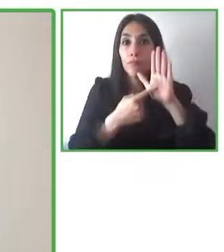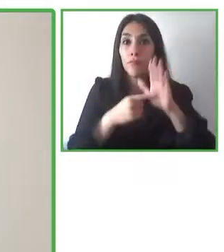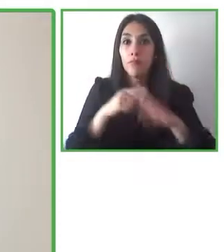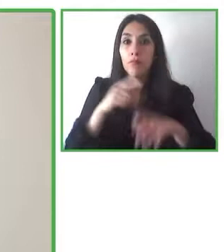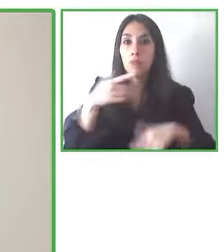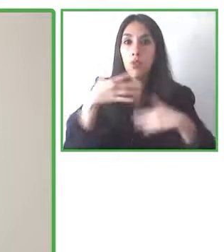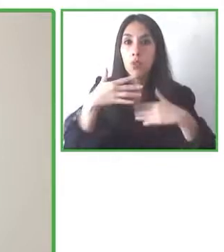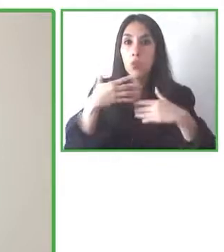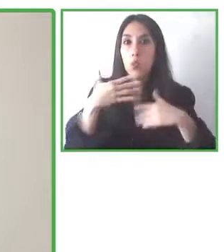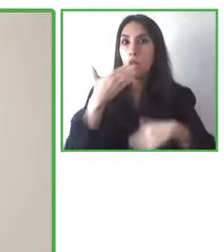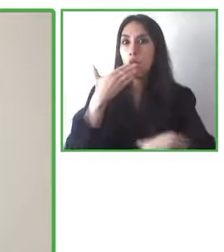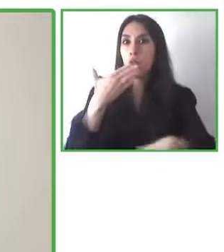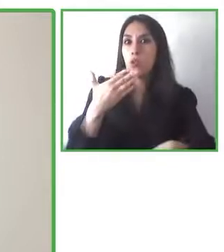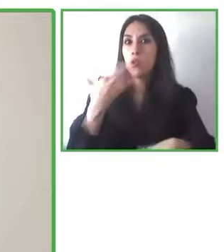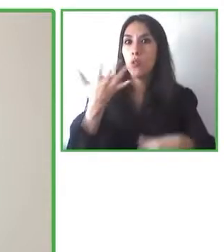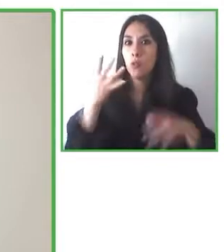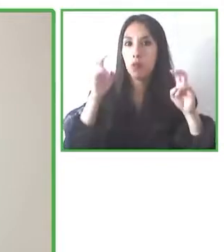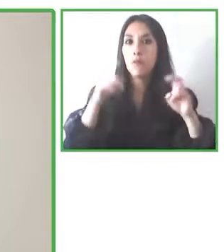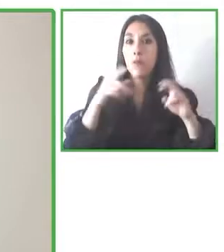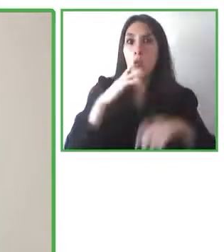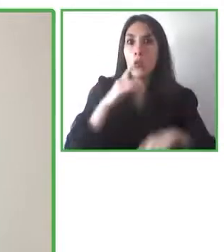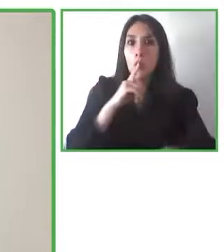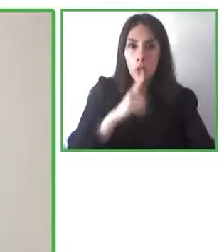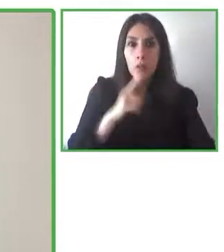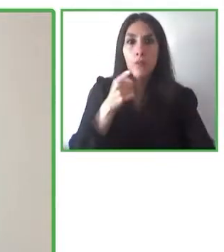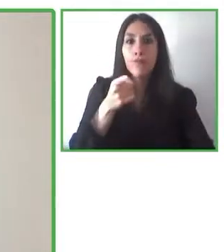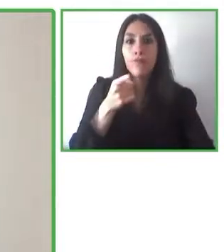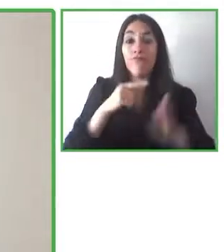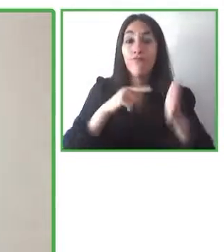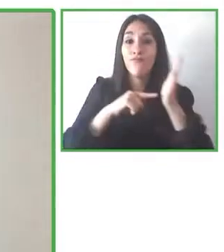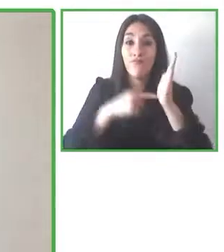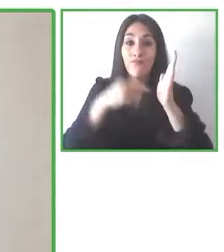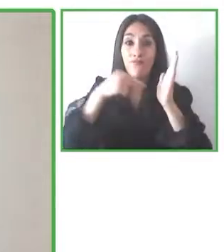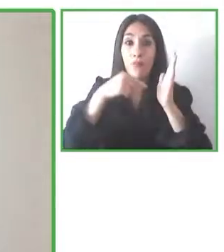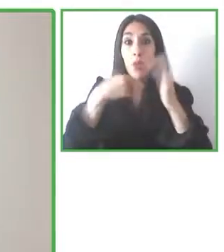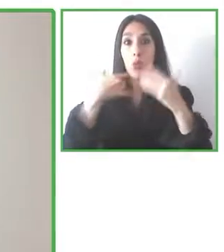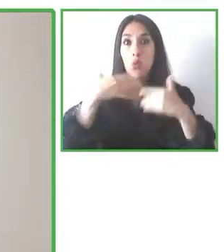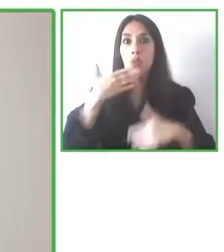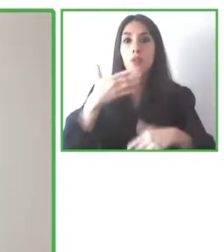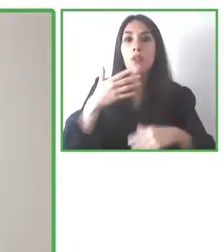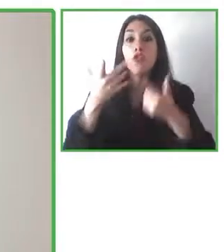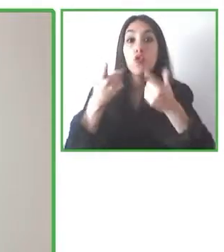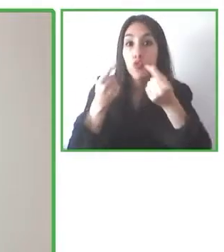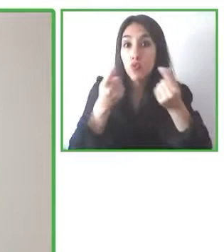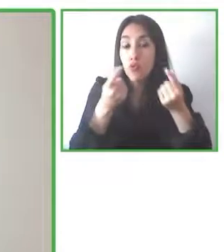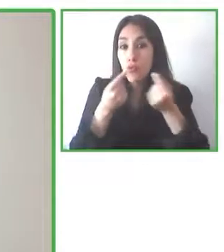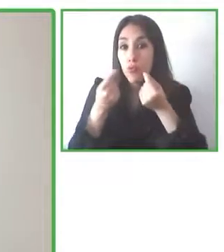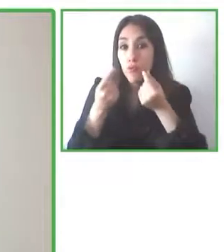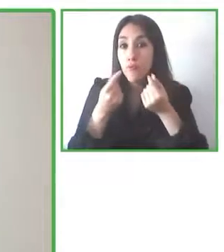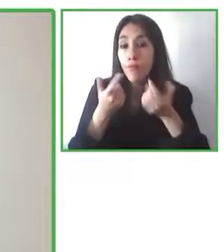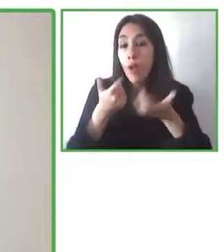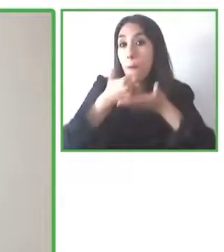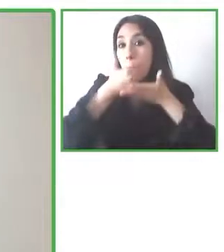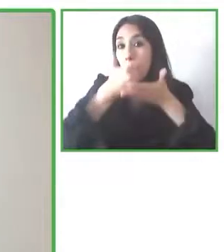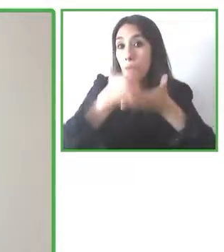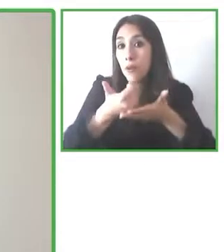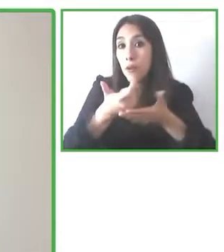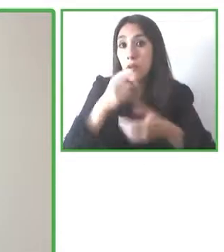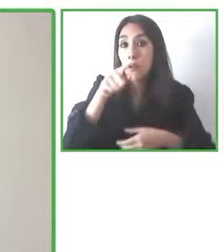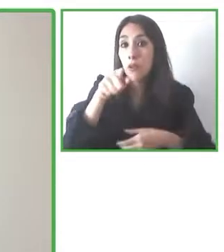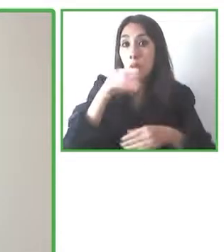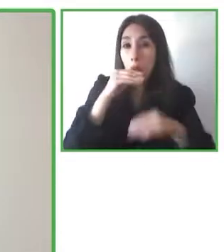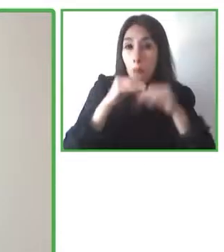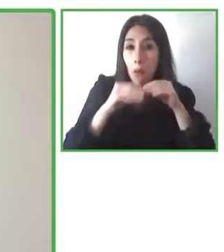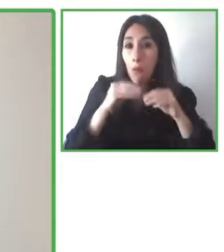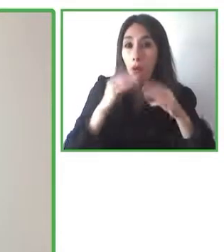es una tecnología, es una solución que resuelve problemas que la gente tiene. Todas las que estamos viendo hoy